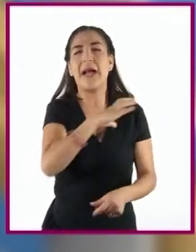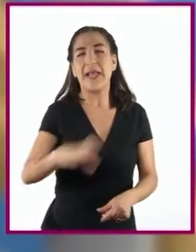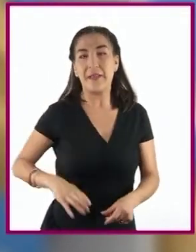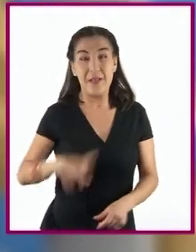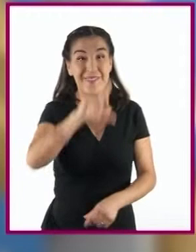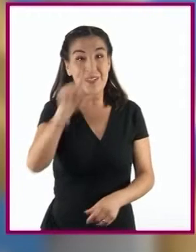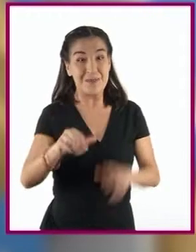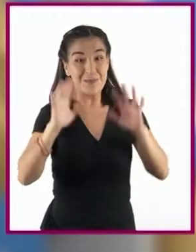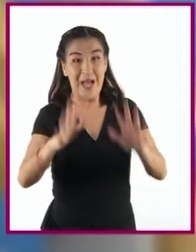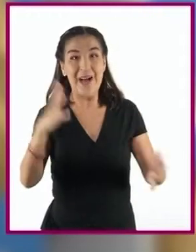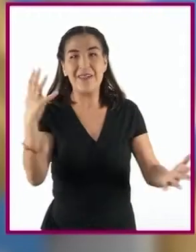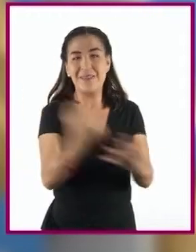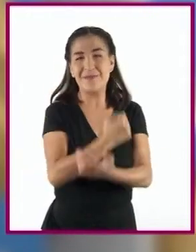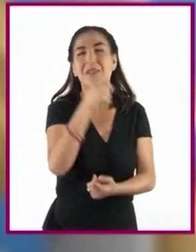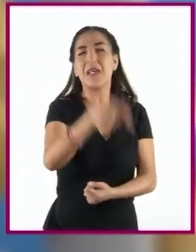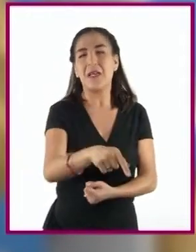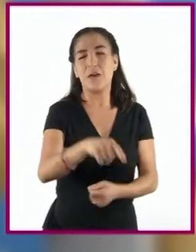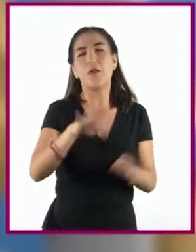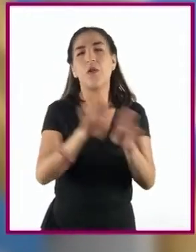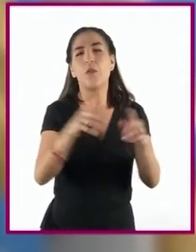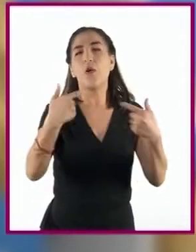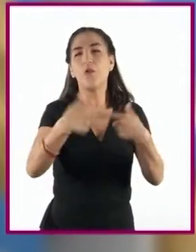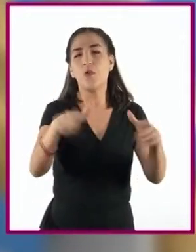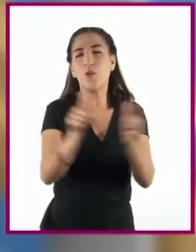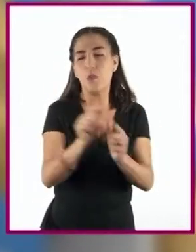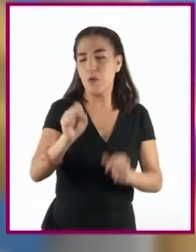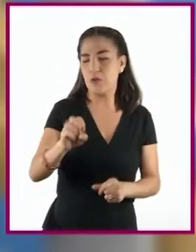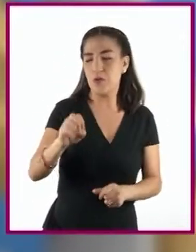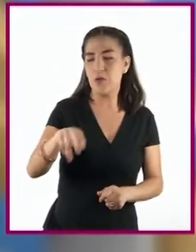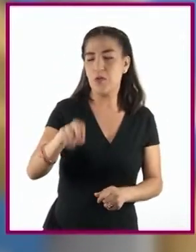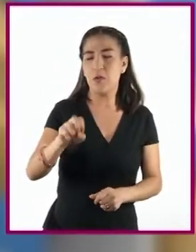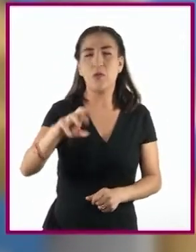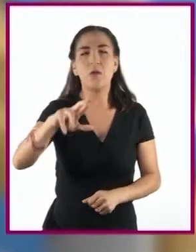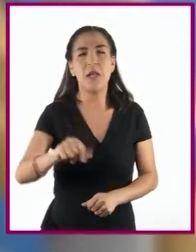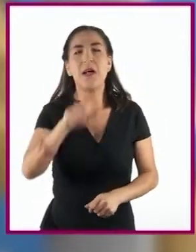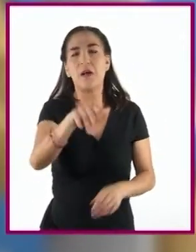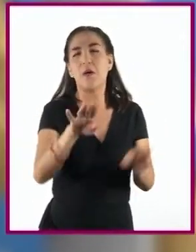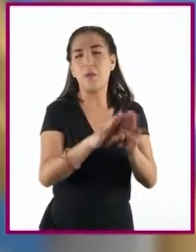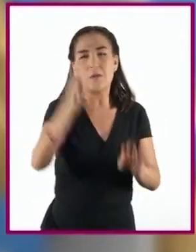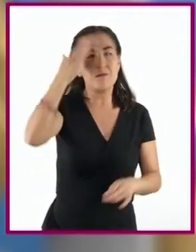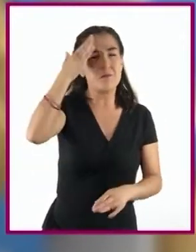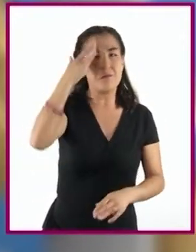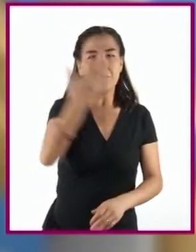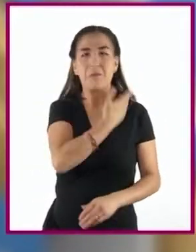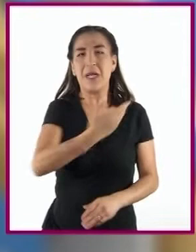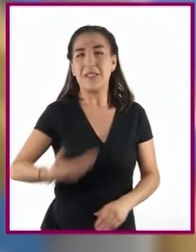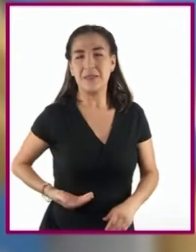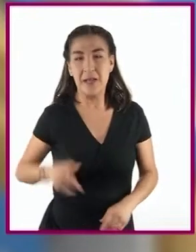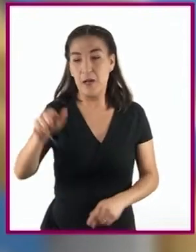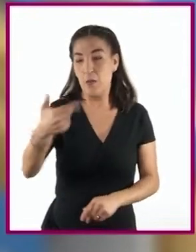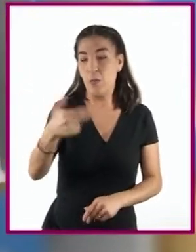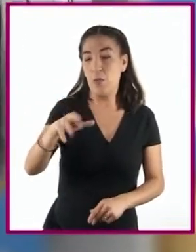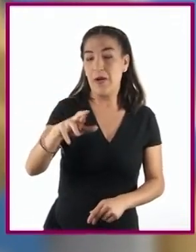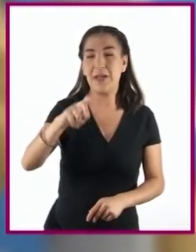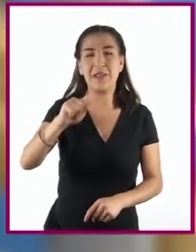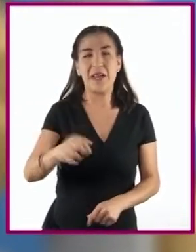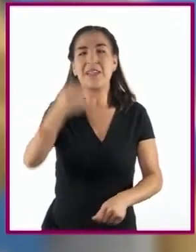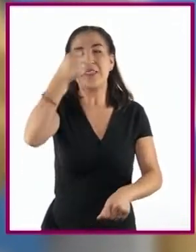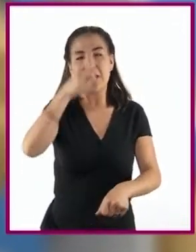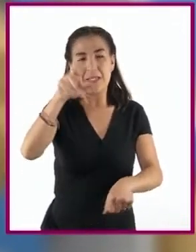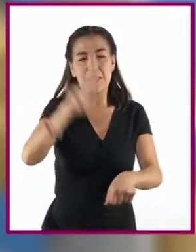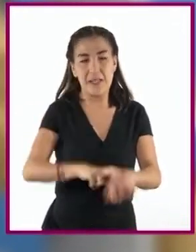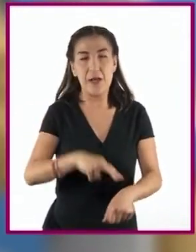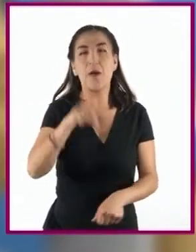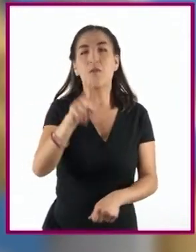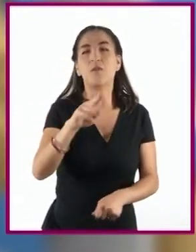se creó una alianza denominada el Grupo Sonora, encabezada por Obregón en la presidencia, de la Huerta como secretario de Hacienda y